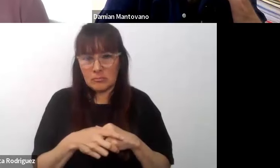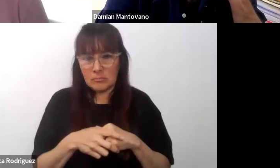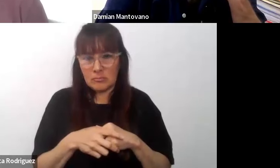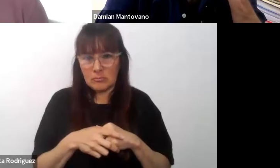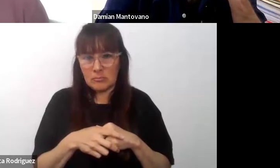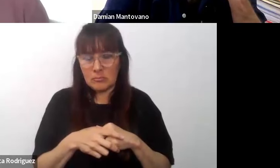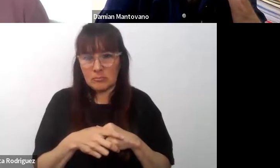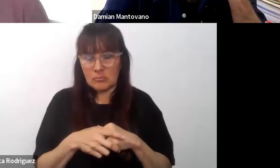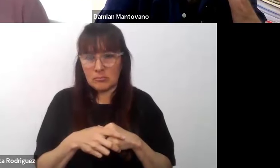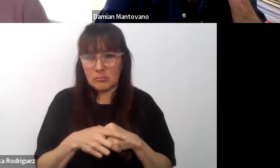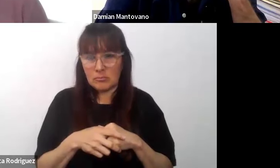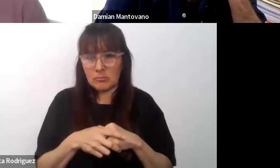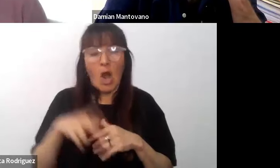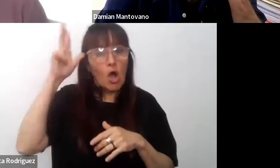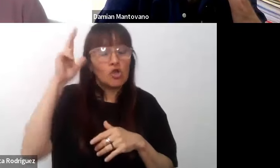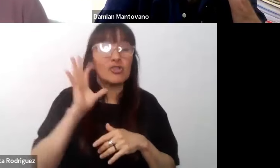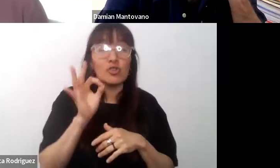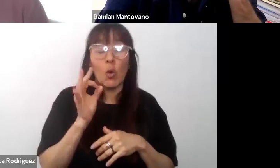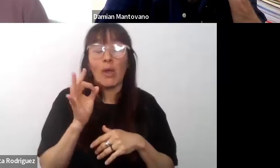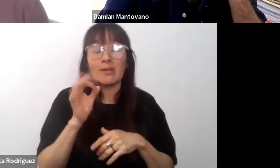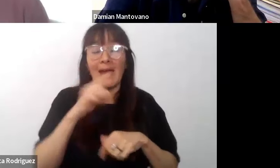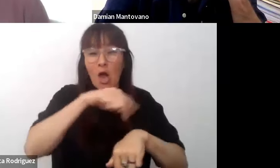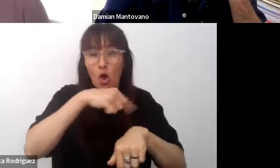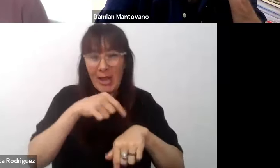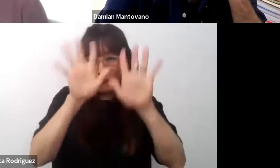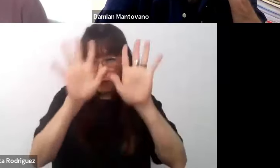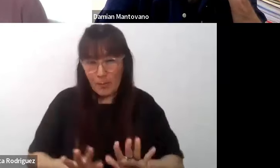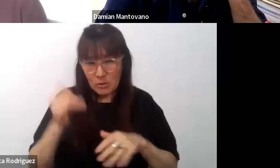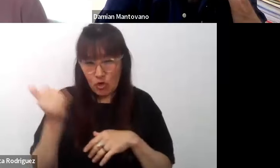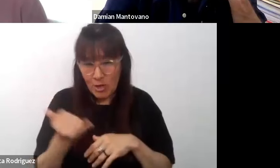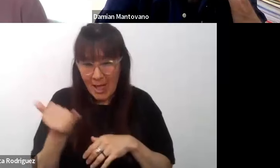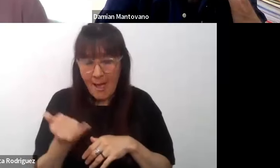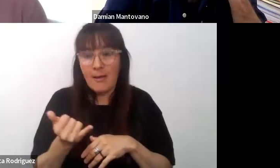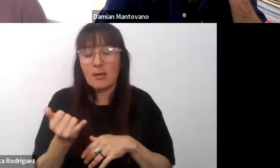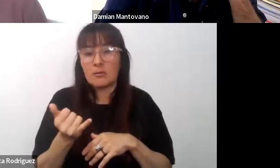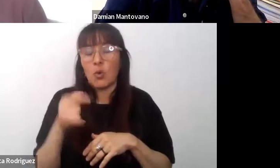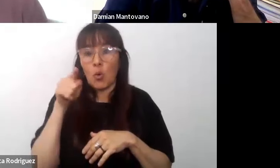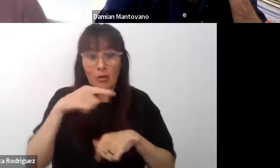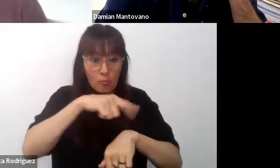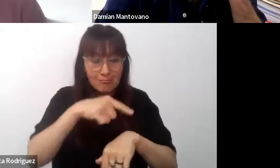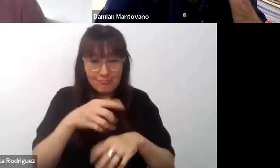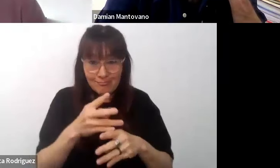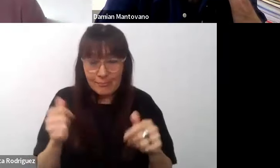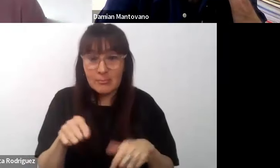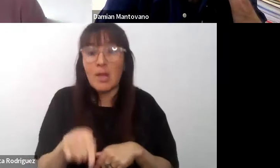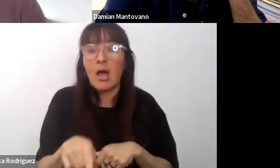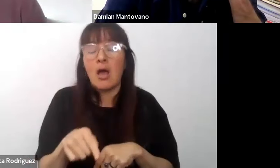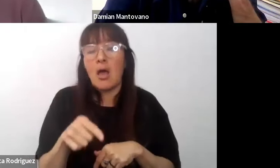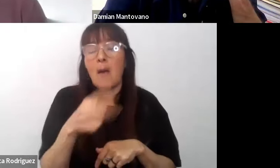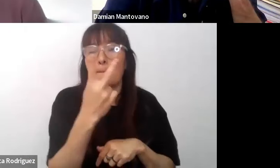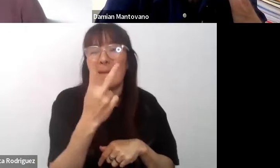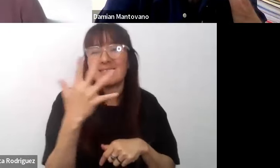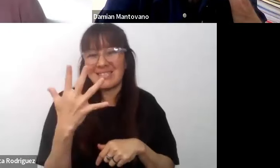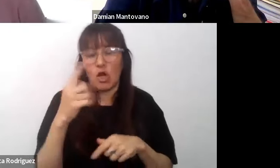850 horas de formación en total y al interior de esta cantidad de horas hay 25 horas